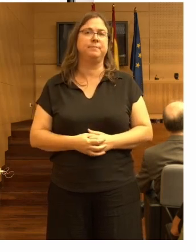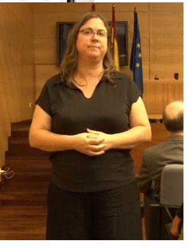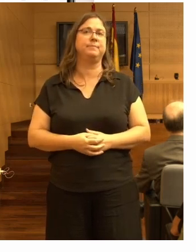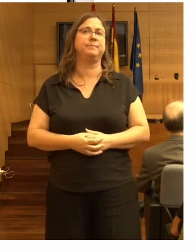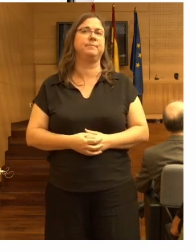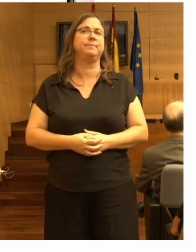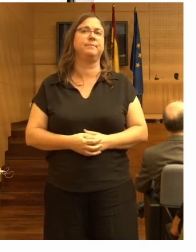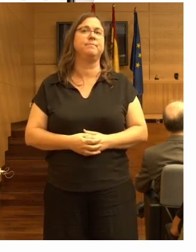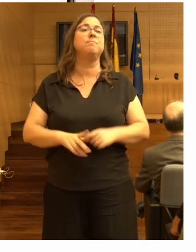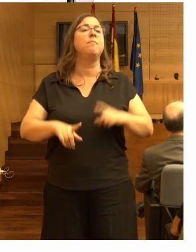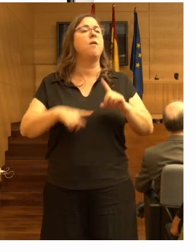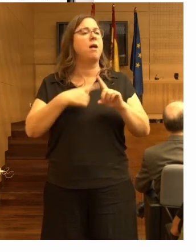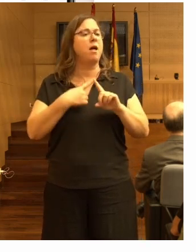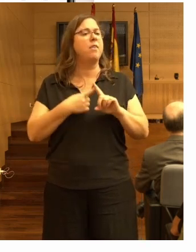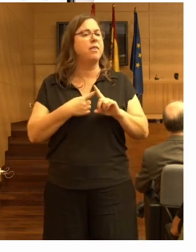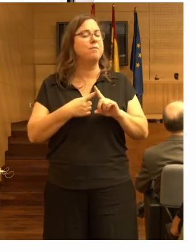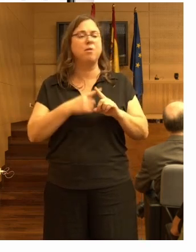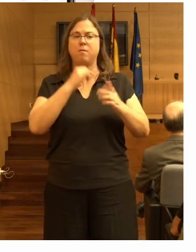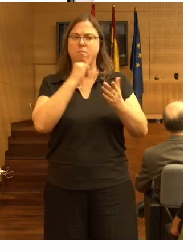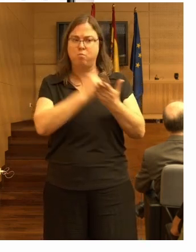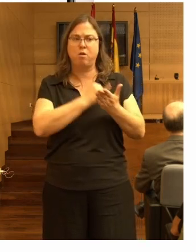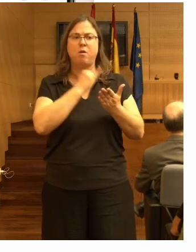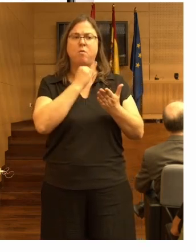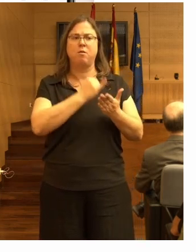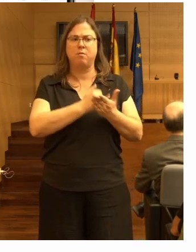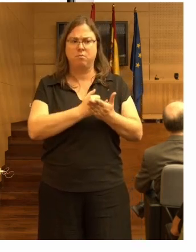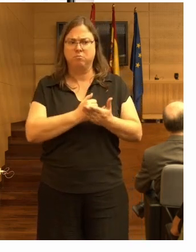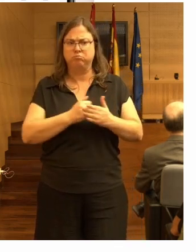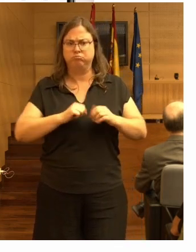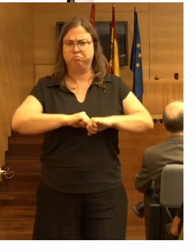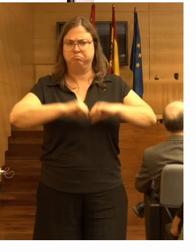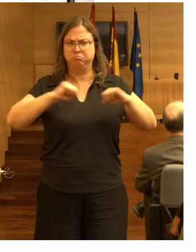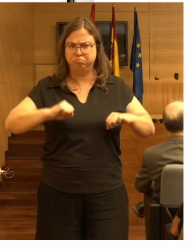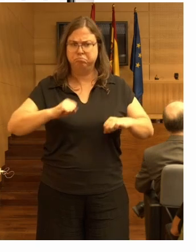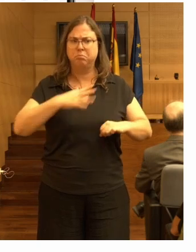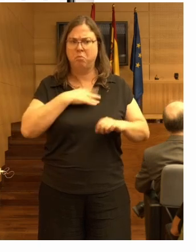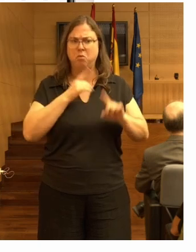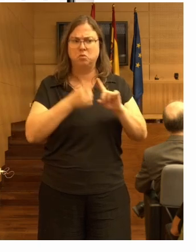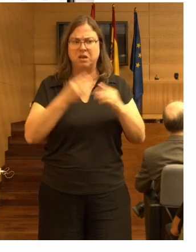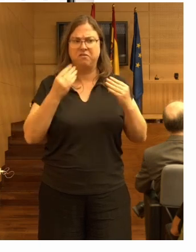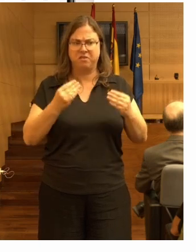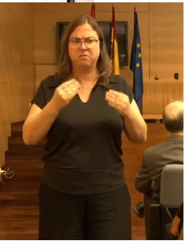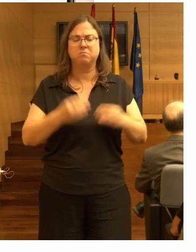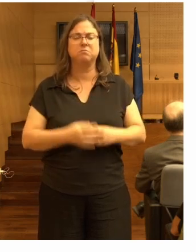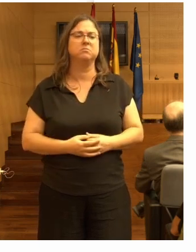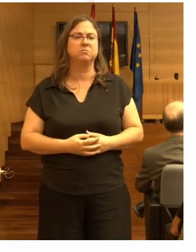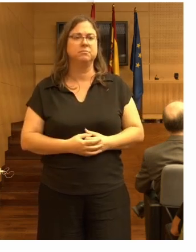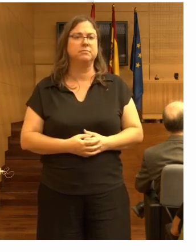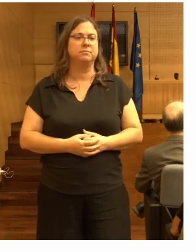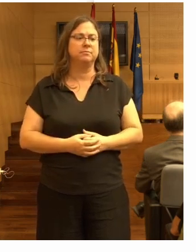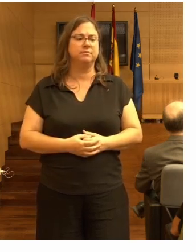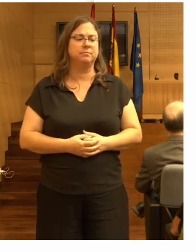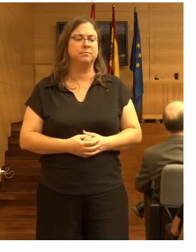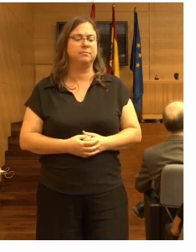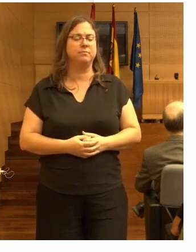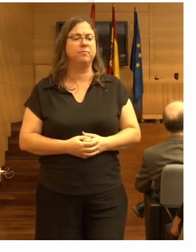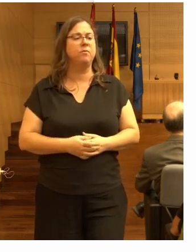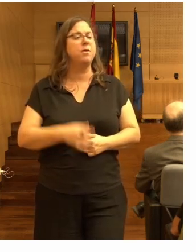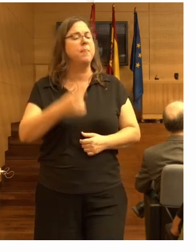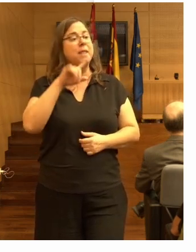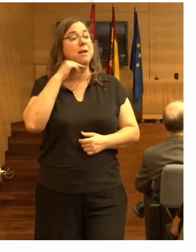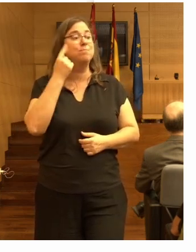Y además está muy probado, es muy maduro y se puede utilizar bien. Permite detectar